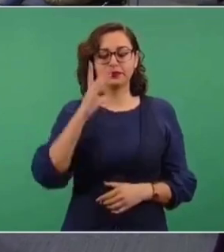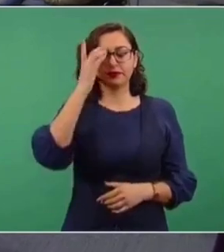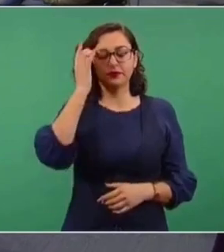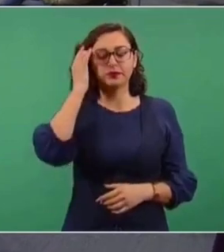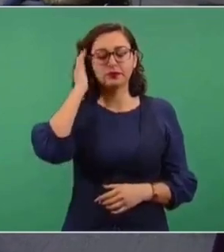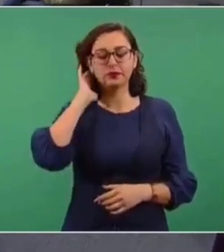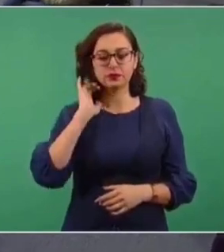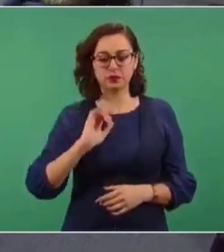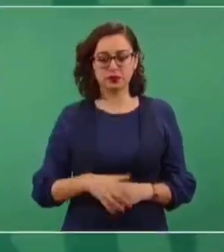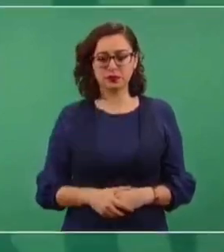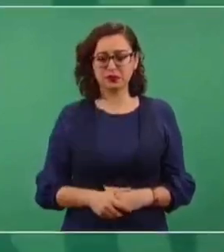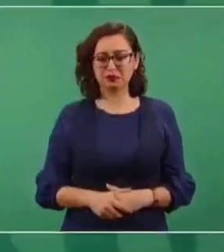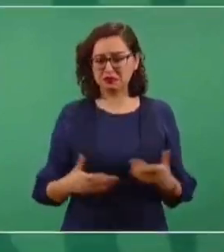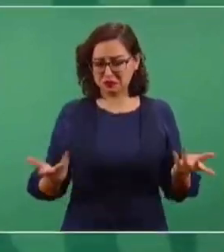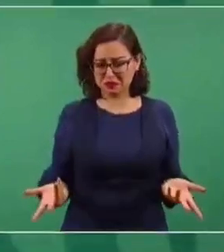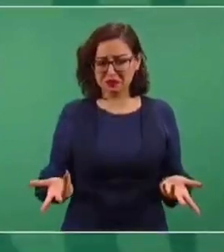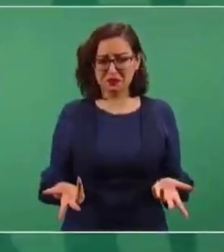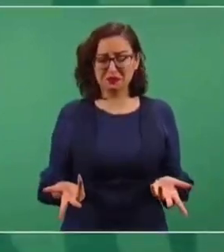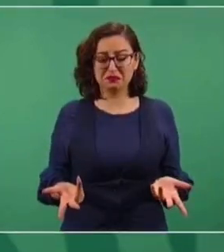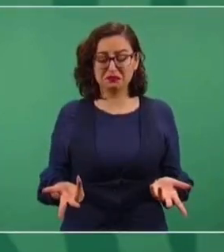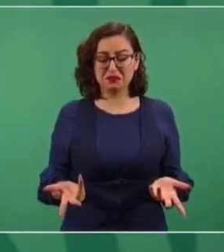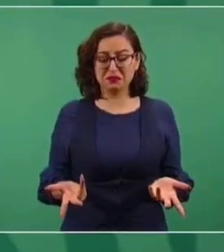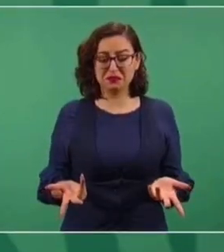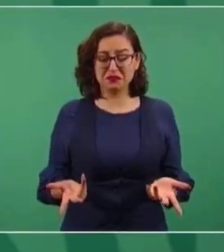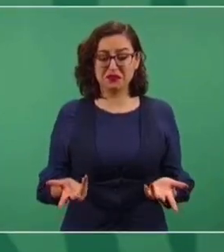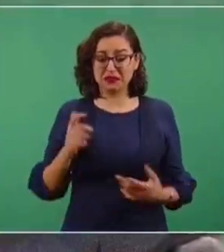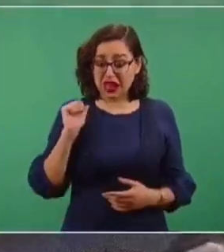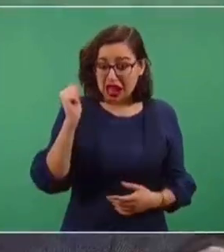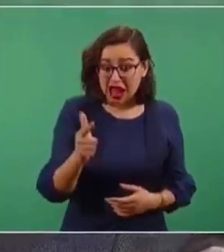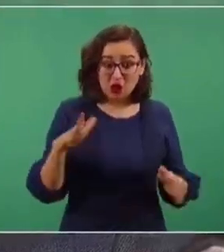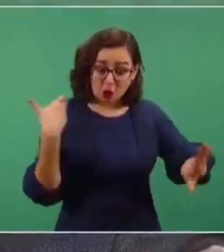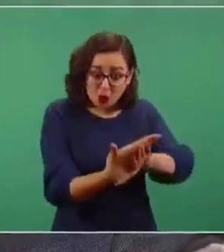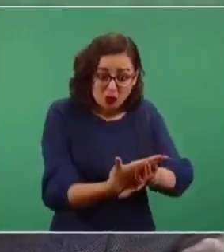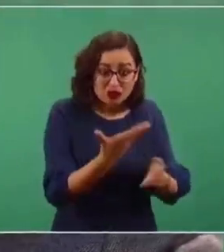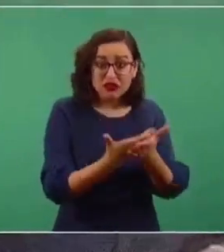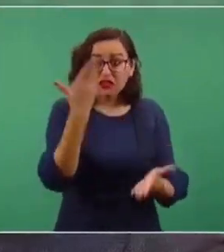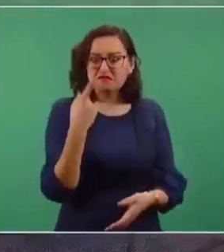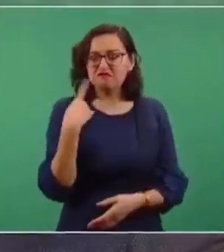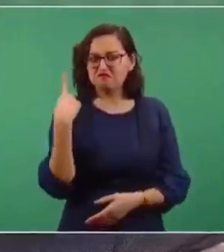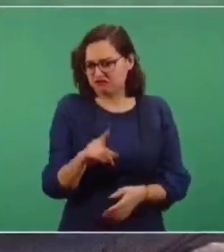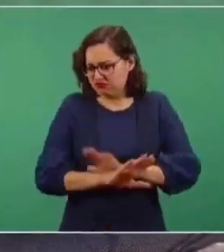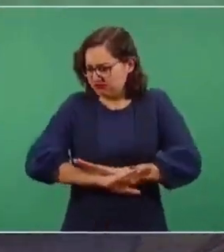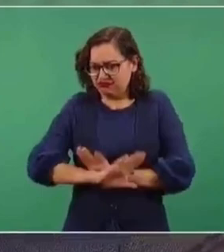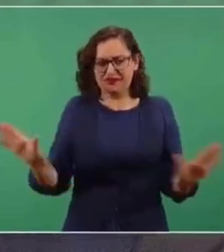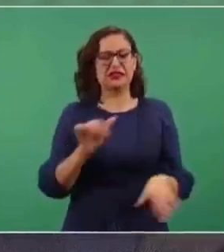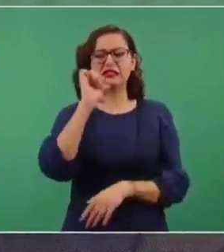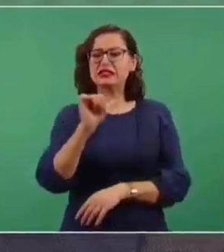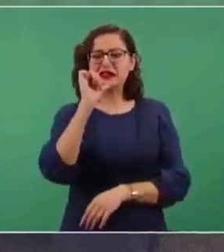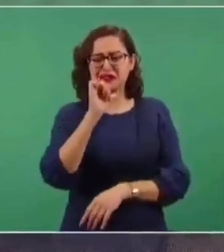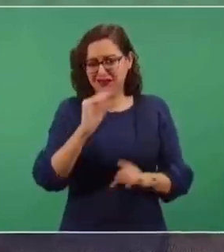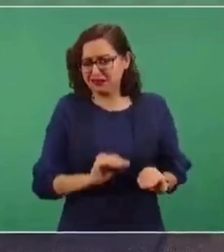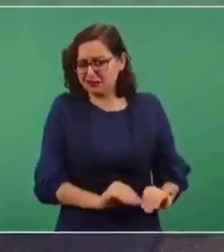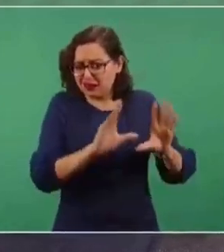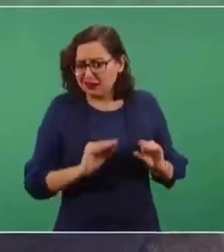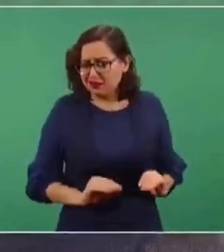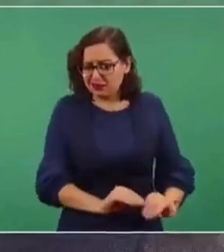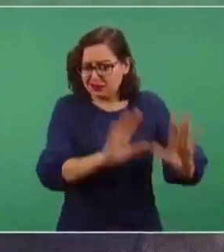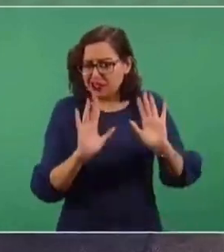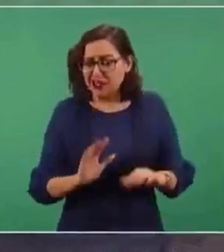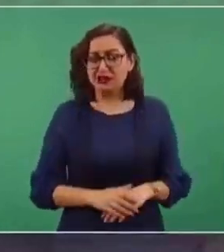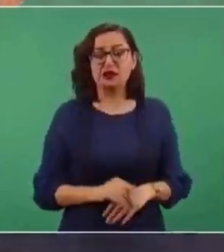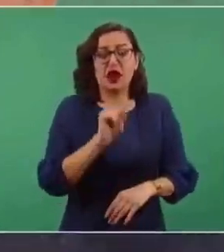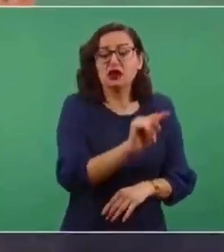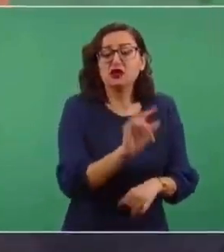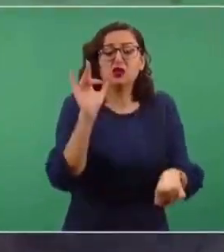Entonces, ni mencionar denuncia contra nadie, no hay que testerearlos, no hay que